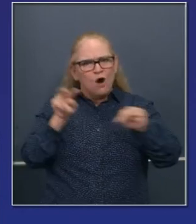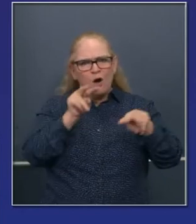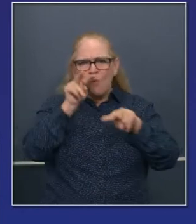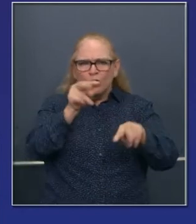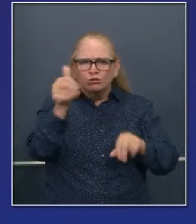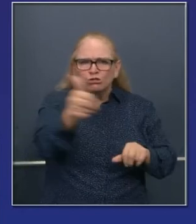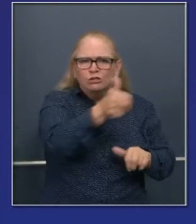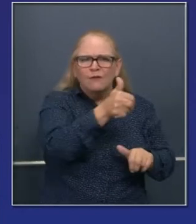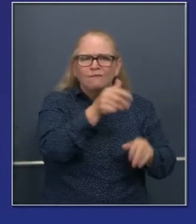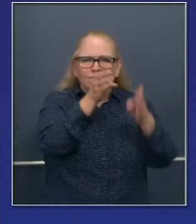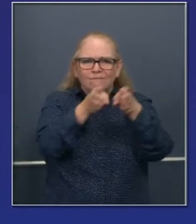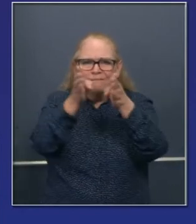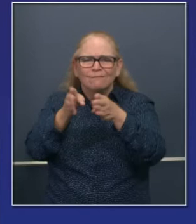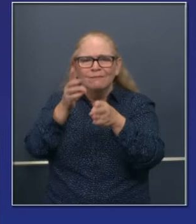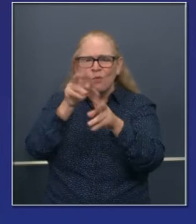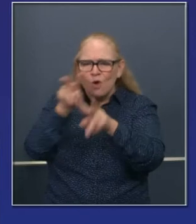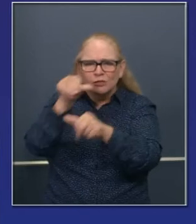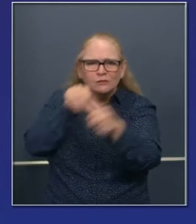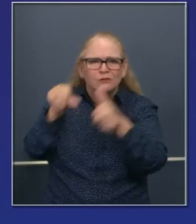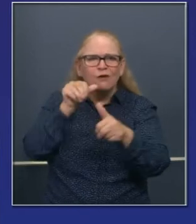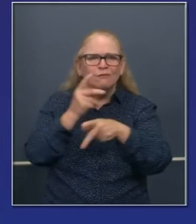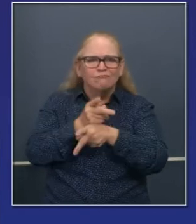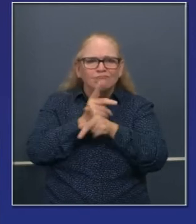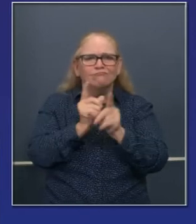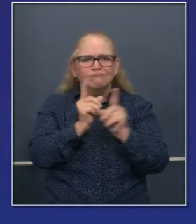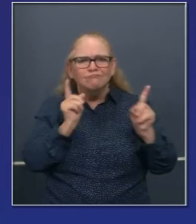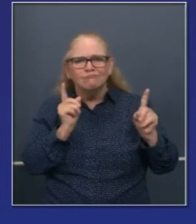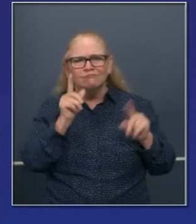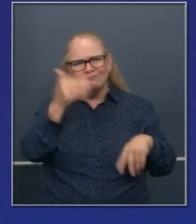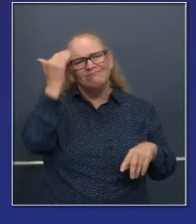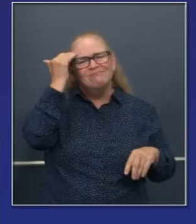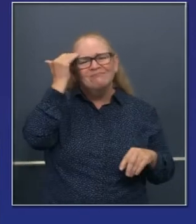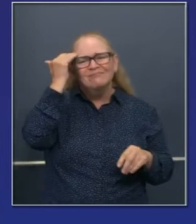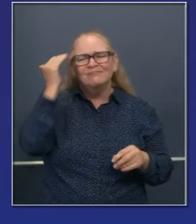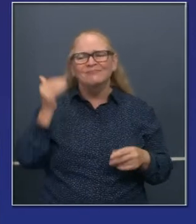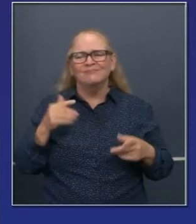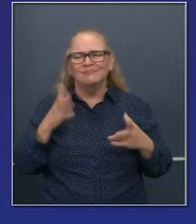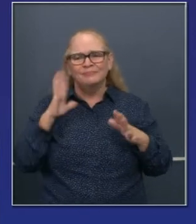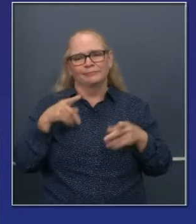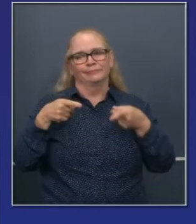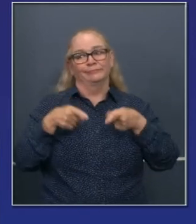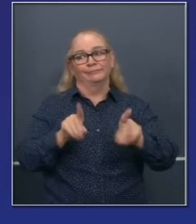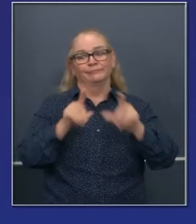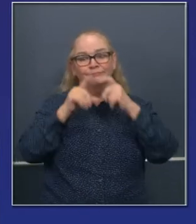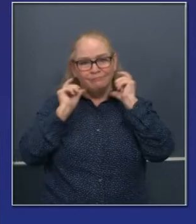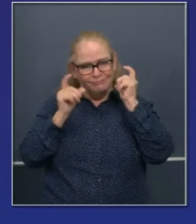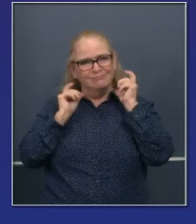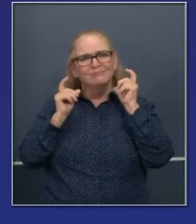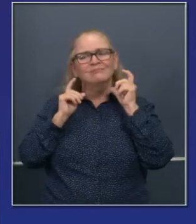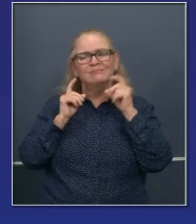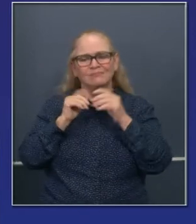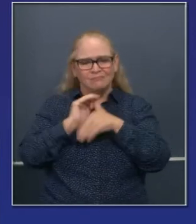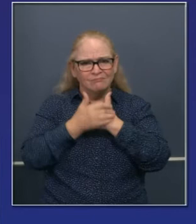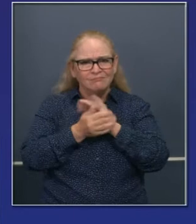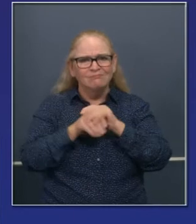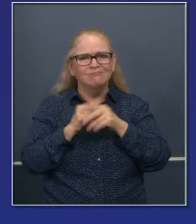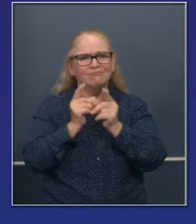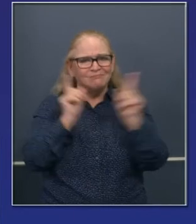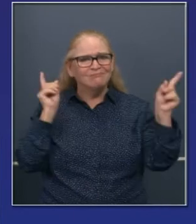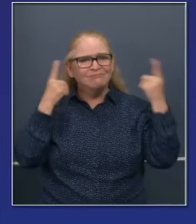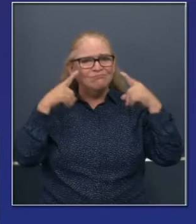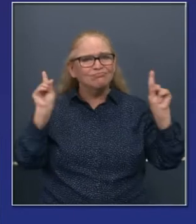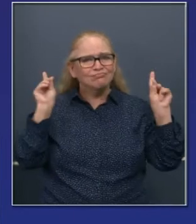estas reglas fundamentales que sabemos que funcionan, que no requieren intervención